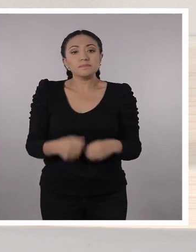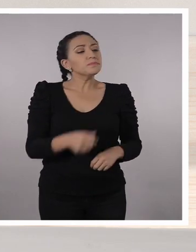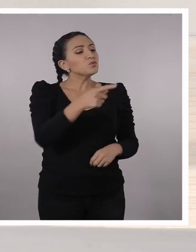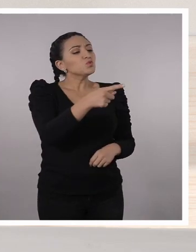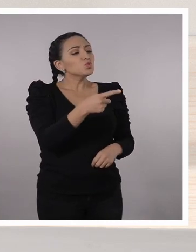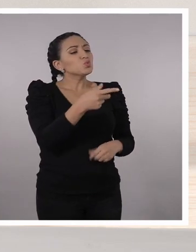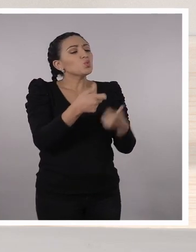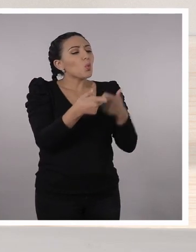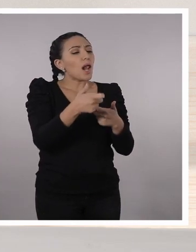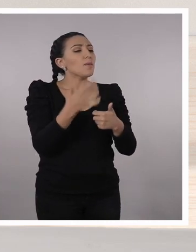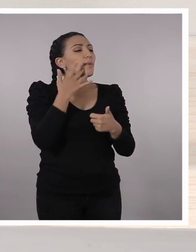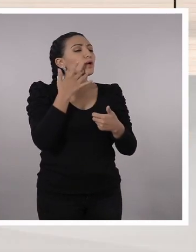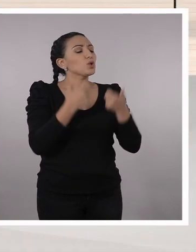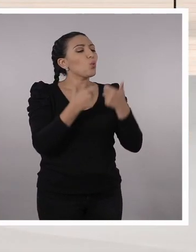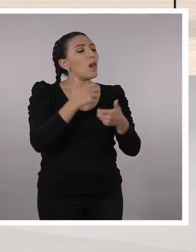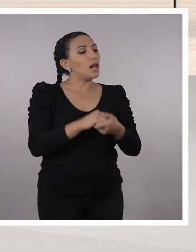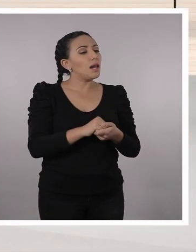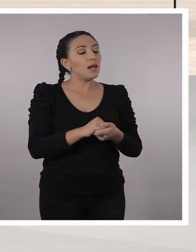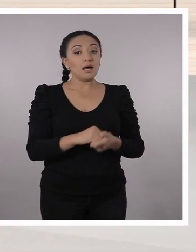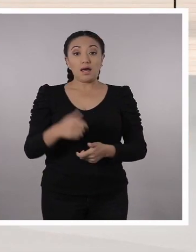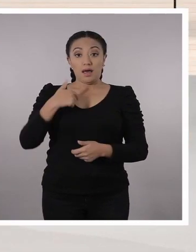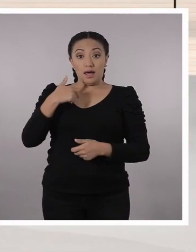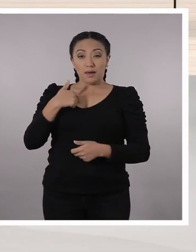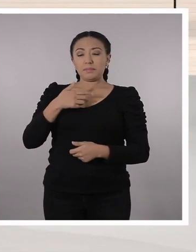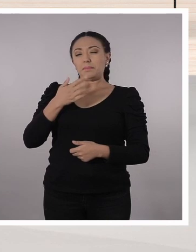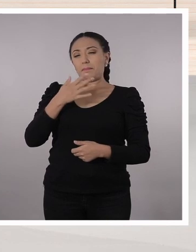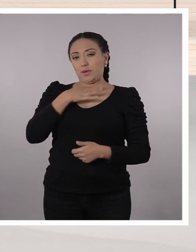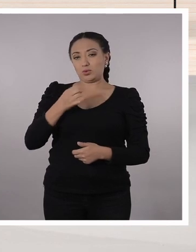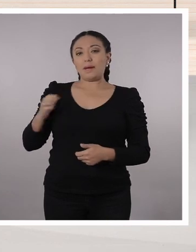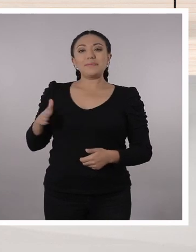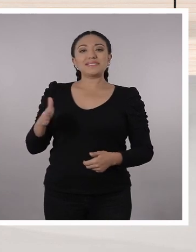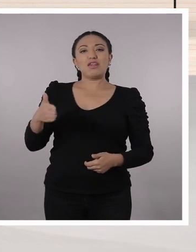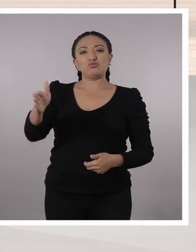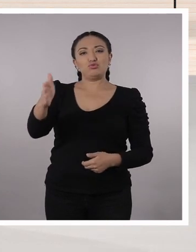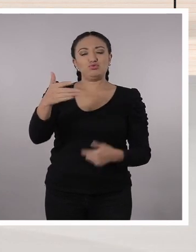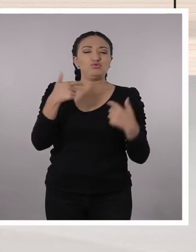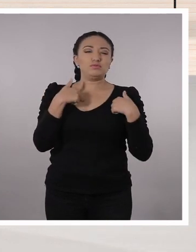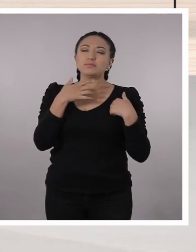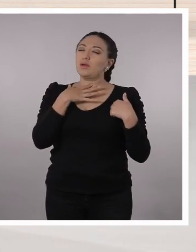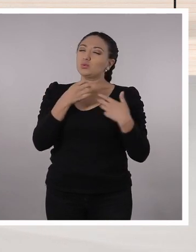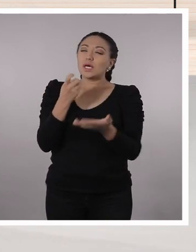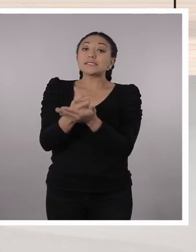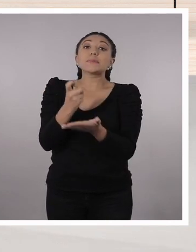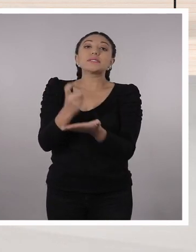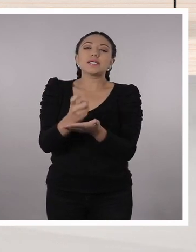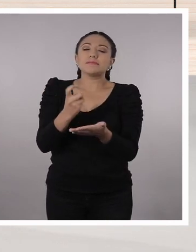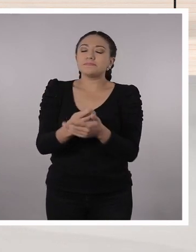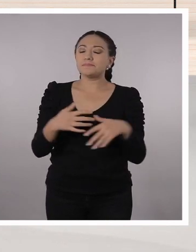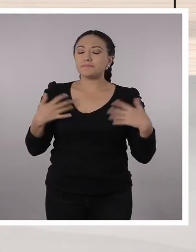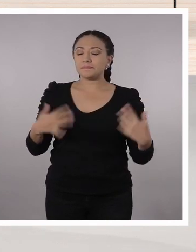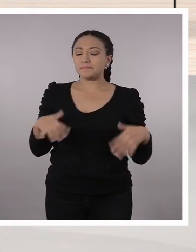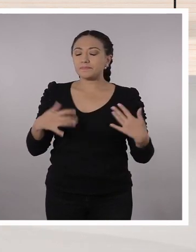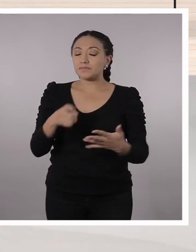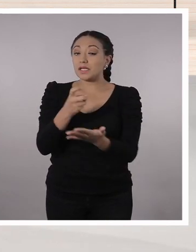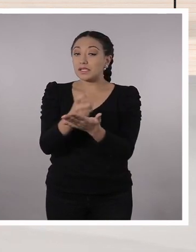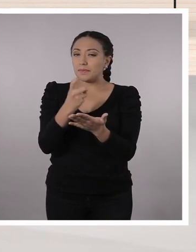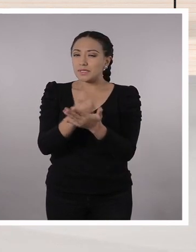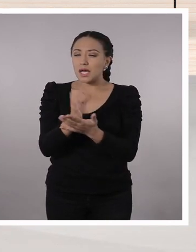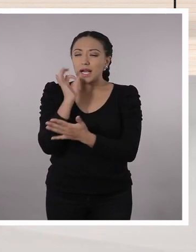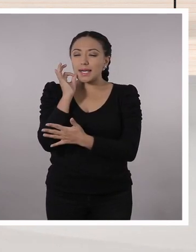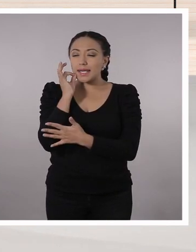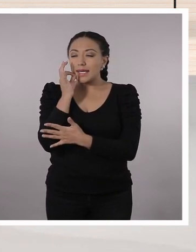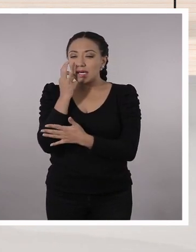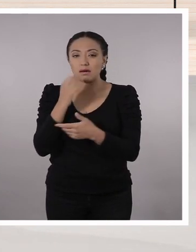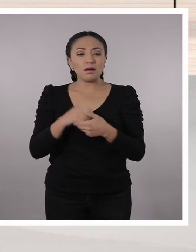cuál es su plato típico favorito? Sabes que a me gustan mucho los mariscos, así que yo me quedo con el ceviche ecuatoriano. Infaltable.